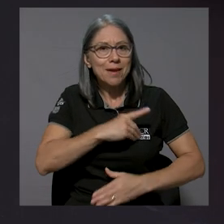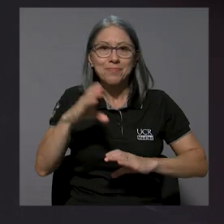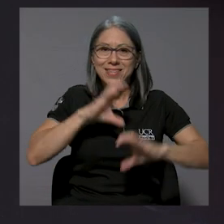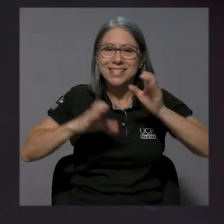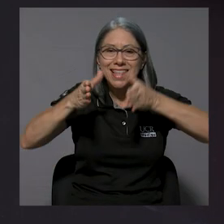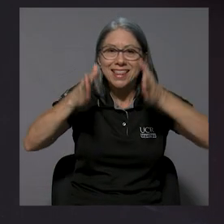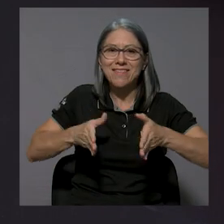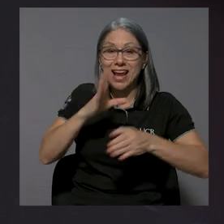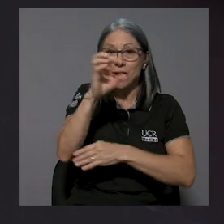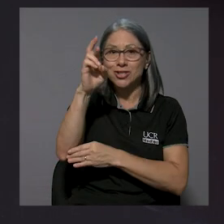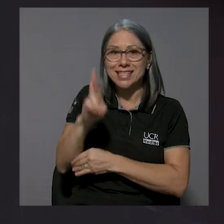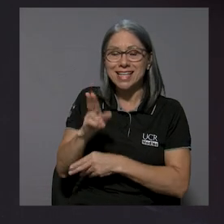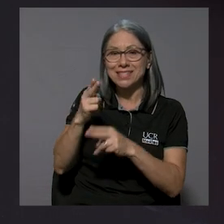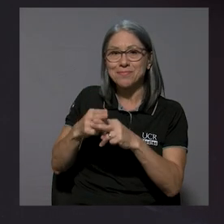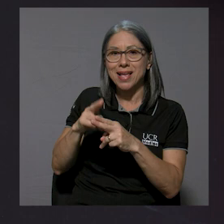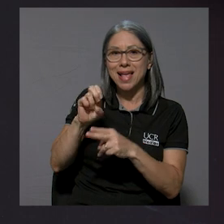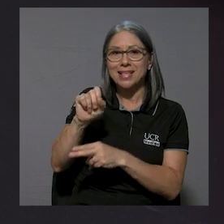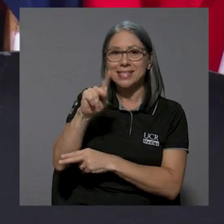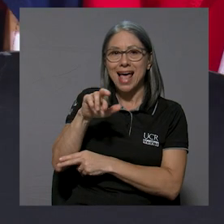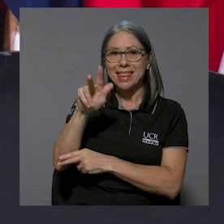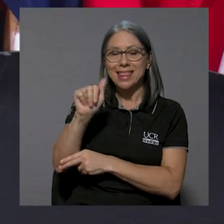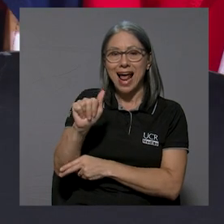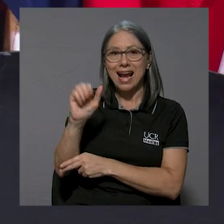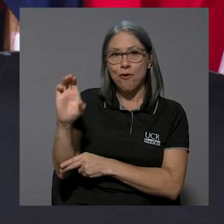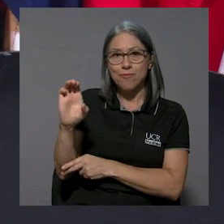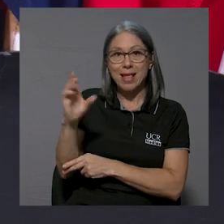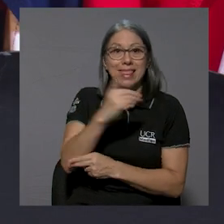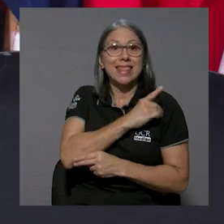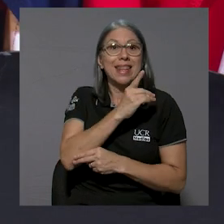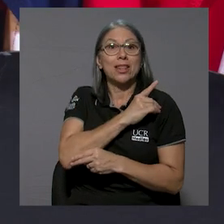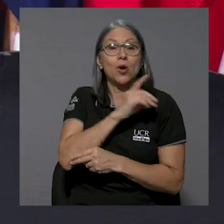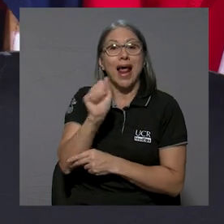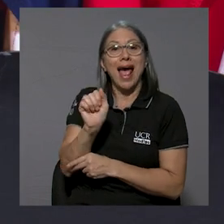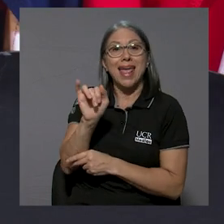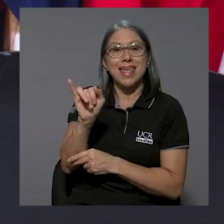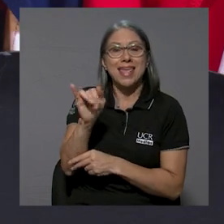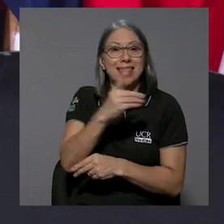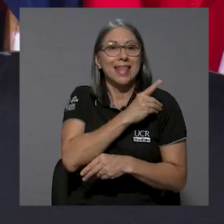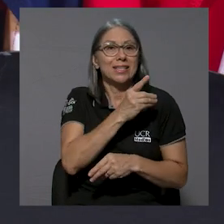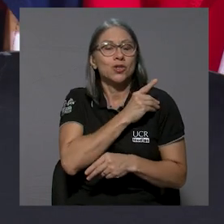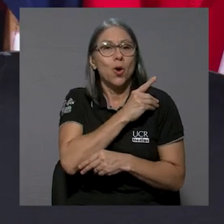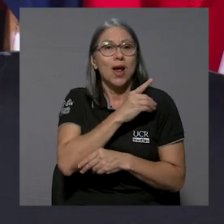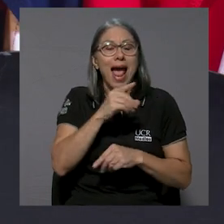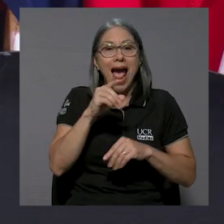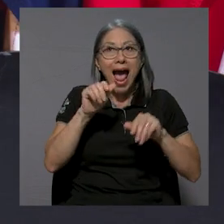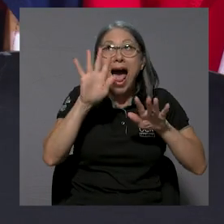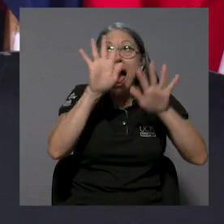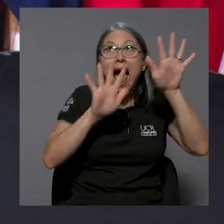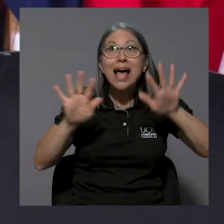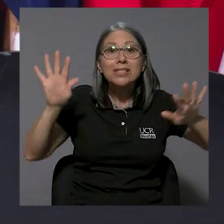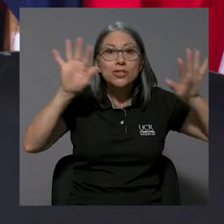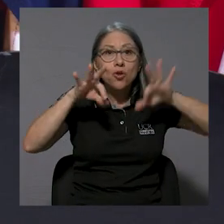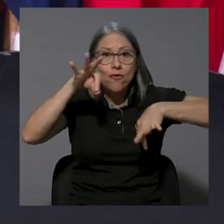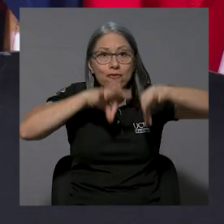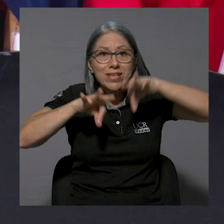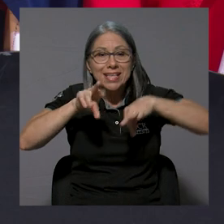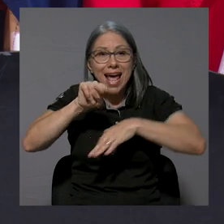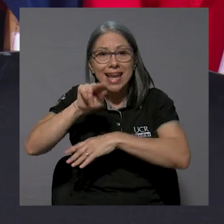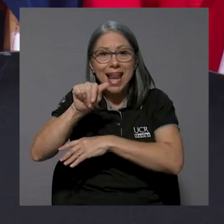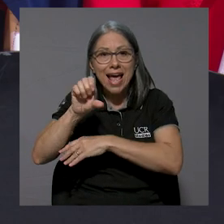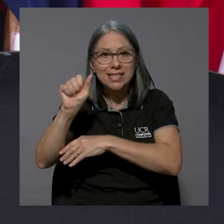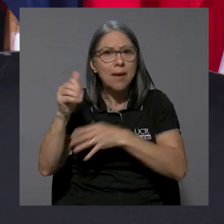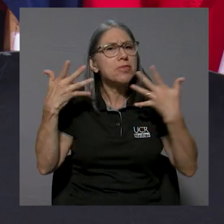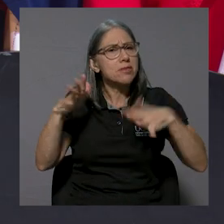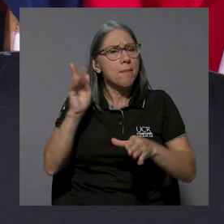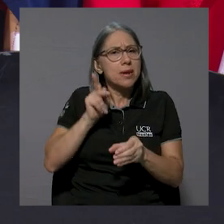es la científica costarricense Sandra Kaufman, directora adjunta de la División de Astrofísica de la NASA, que ha participado en